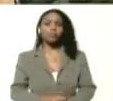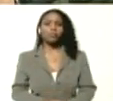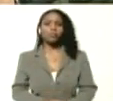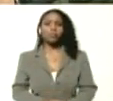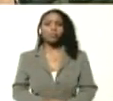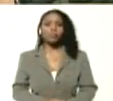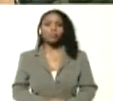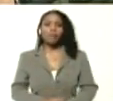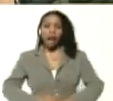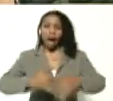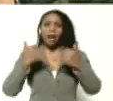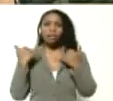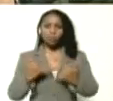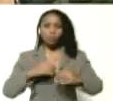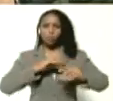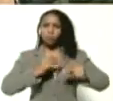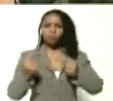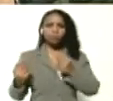actuante,